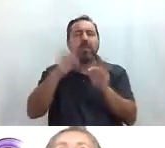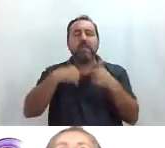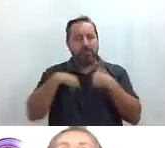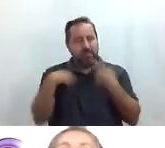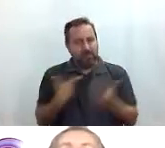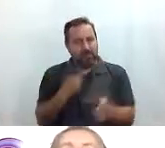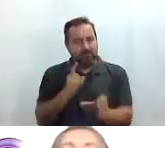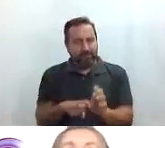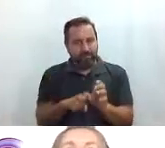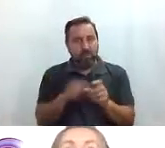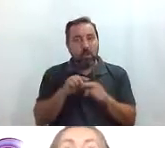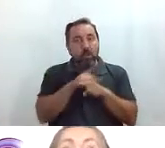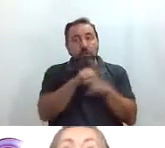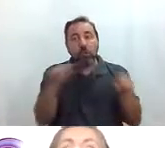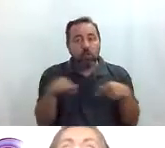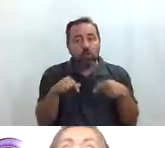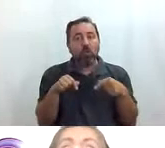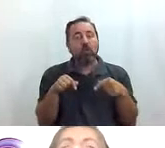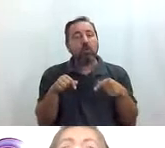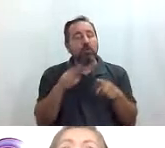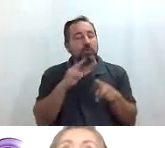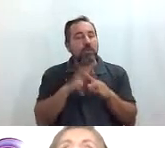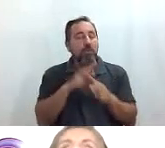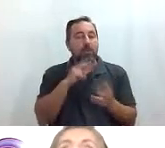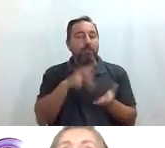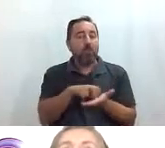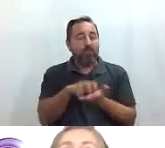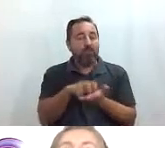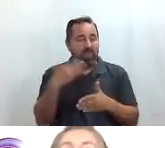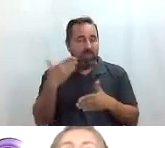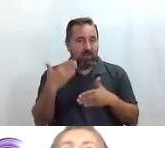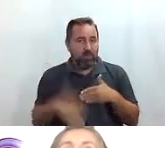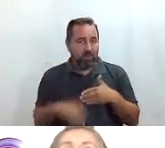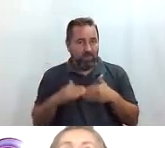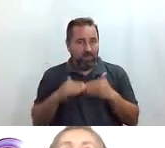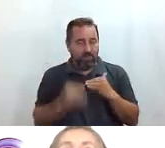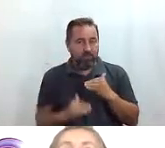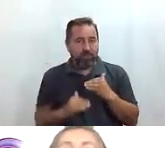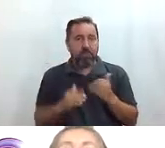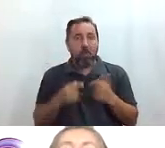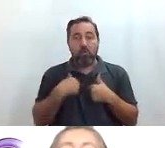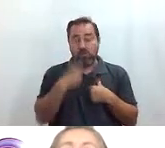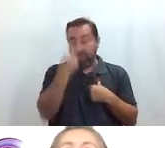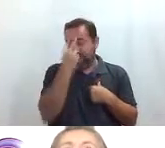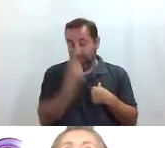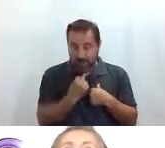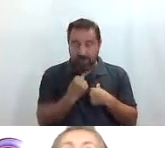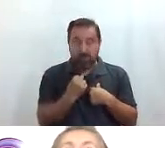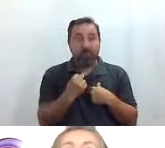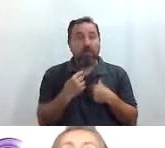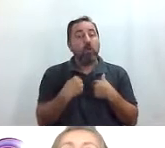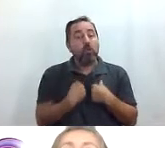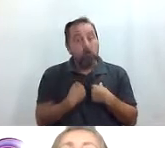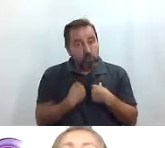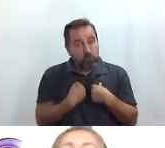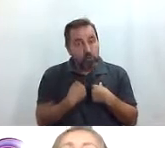tenían movilidad reducida y yo pues que soy ciega de hecho yo iba